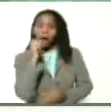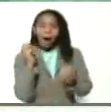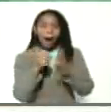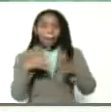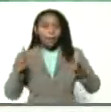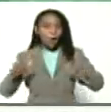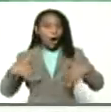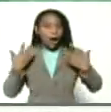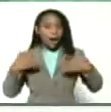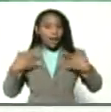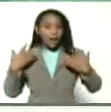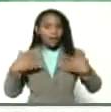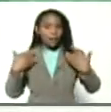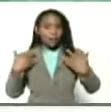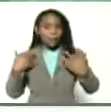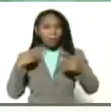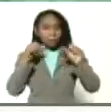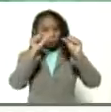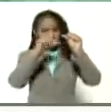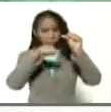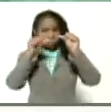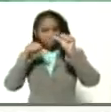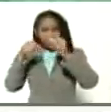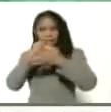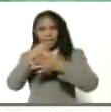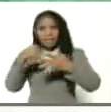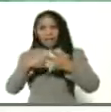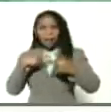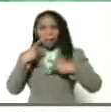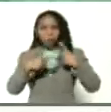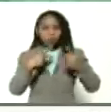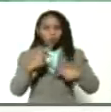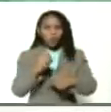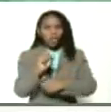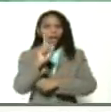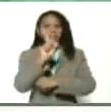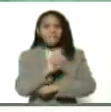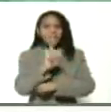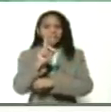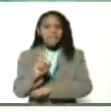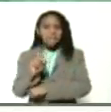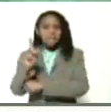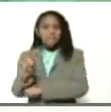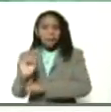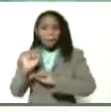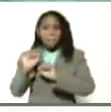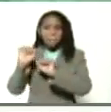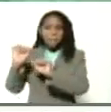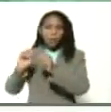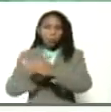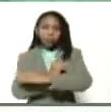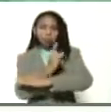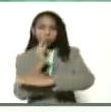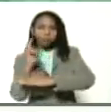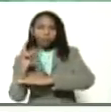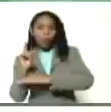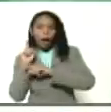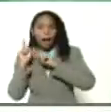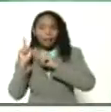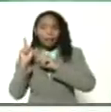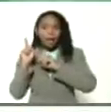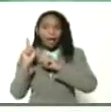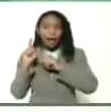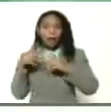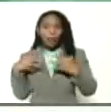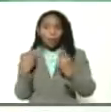Alegre para revisar las líneas de producción de insecticidas internacionales y NICA allá está con